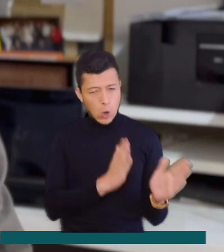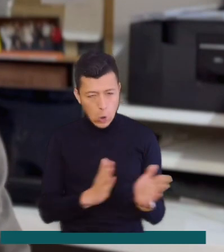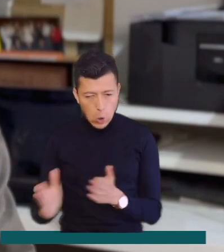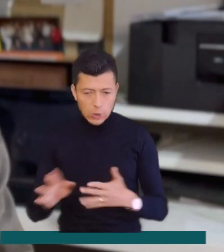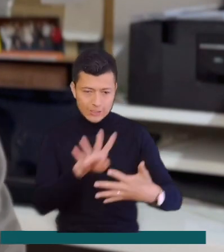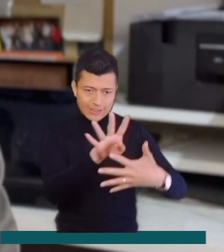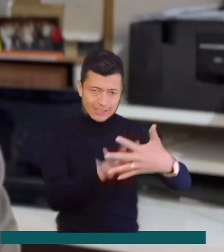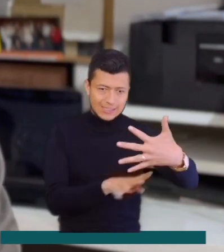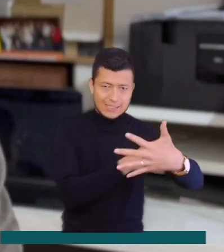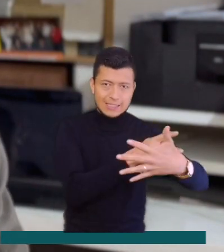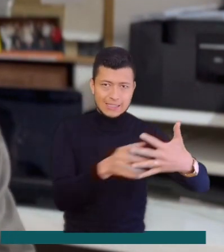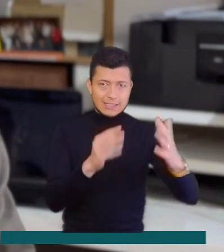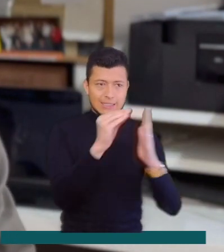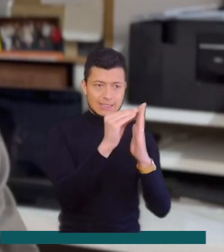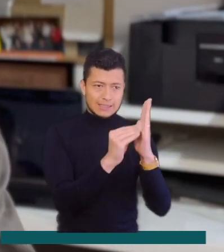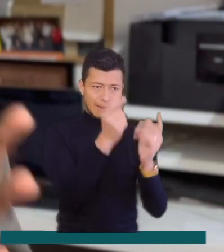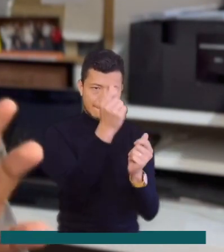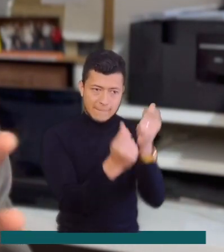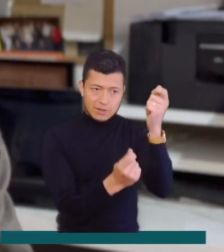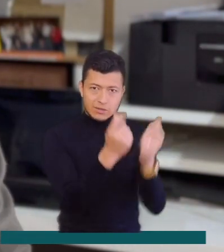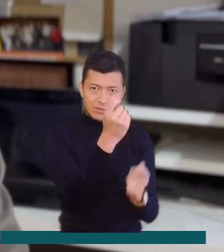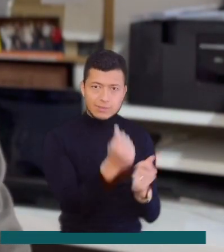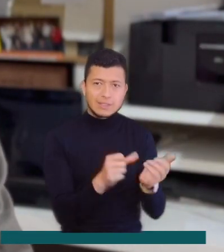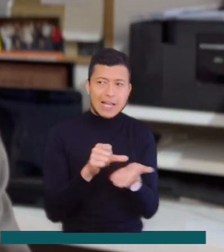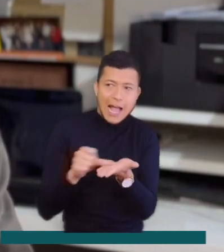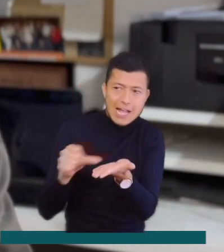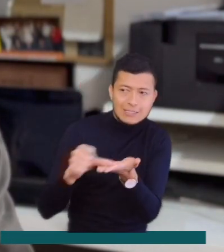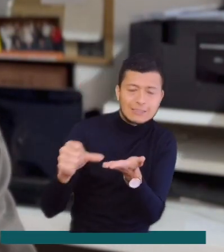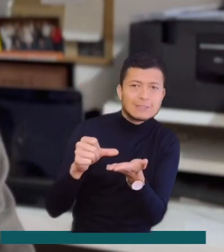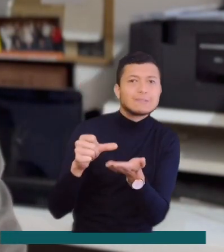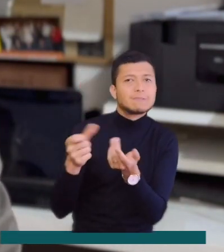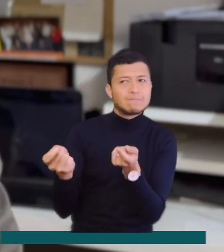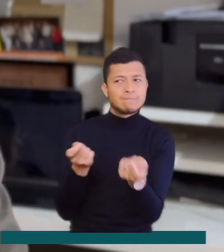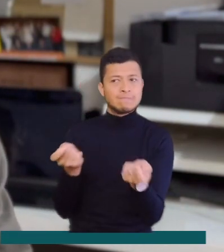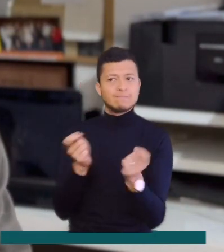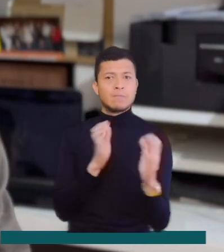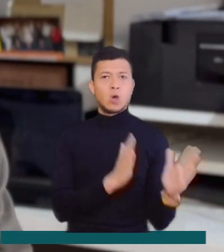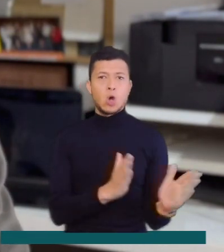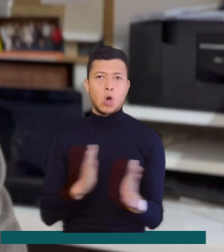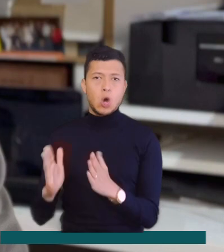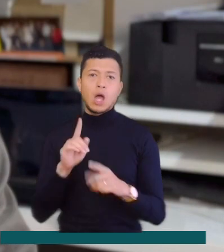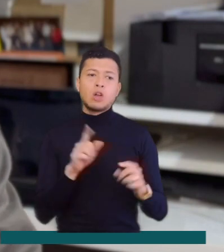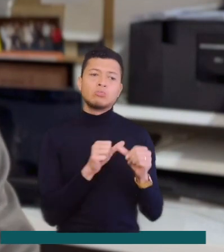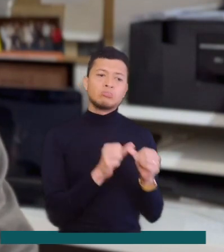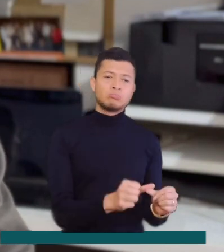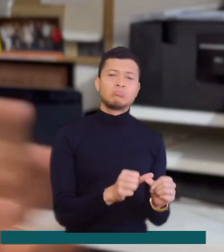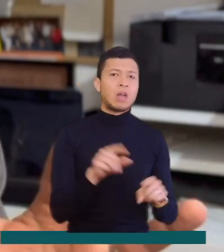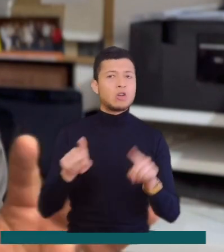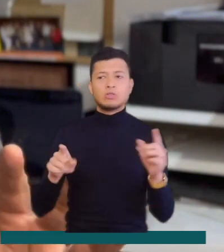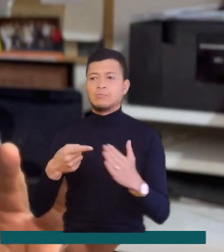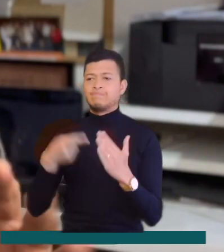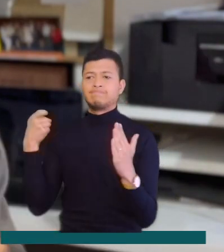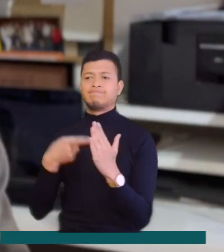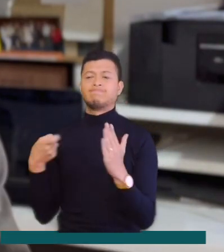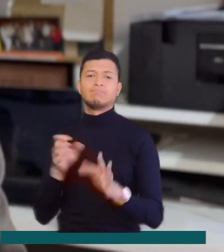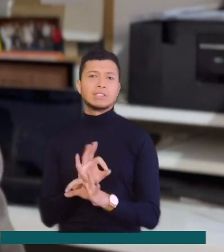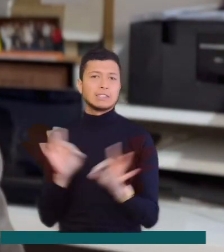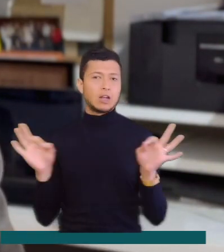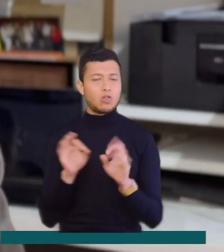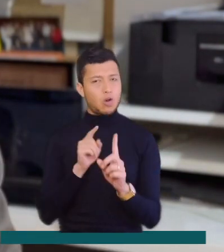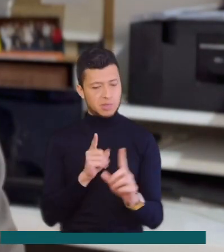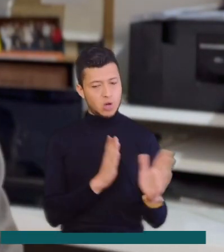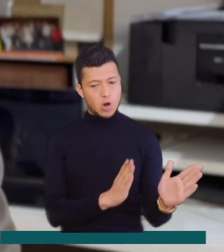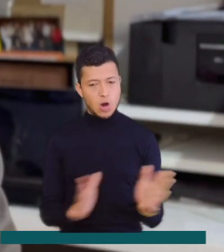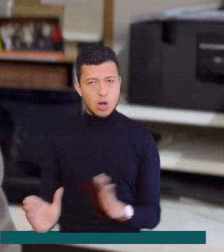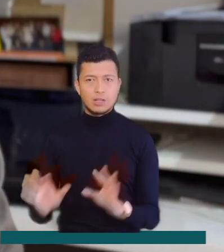en un presupuesto, va a abrirnos las puertas para identificar qué gastos se mantienen y qué gastos deben de salir inmediatamente para tener